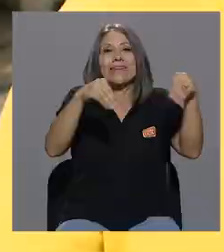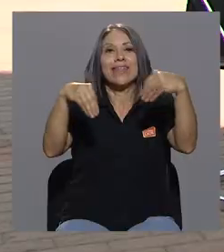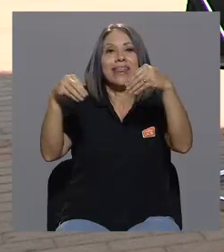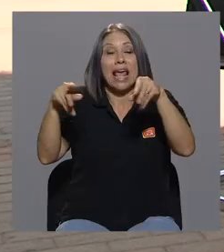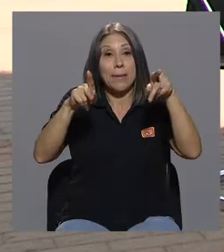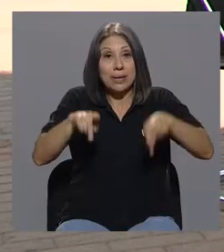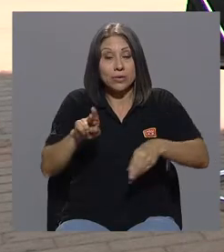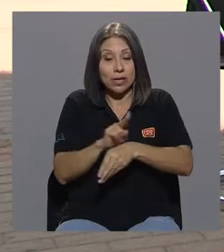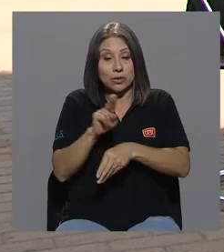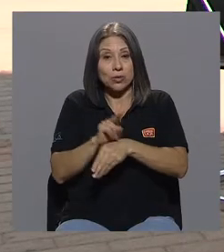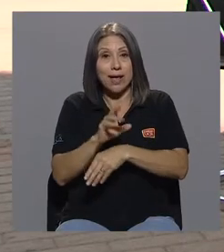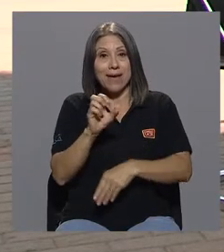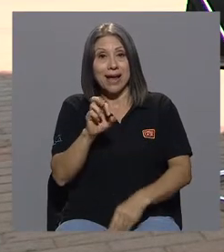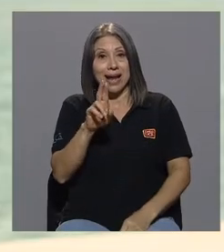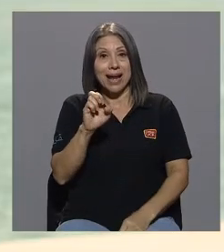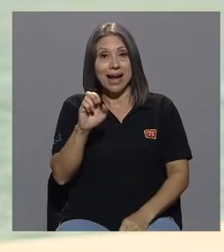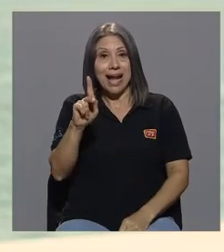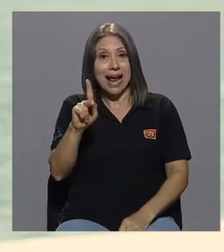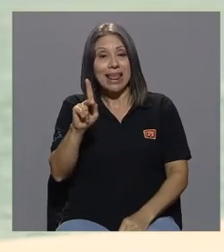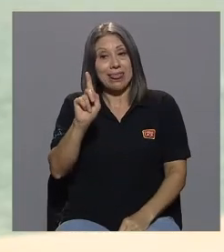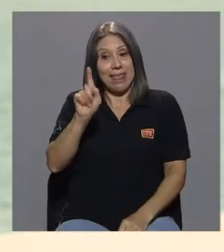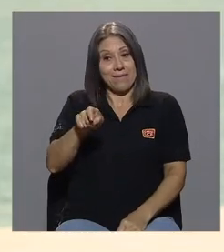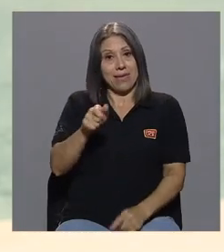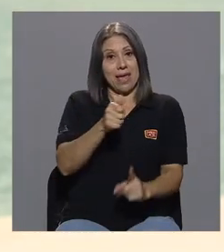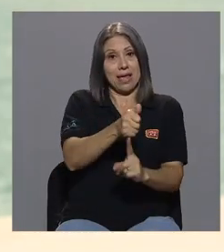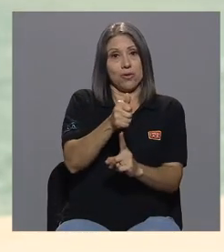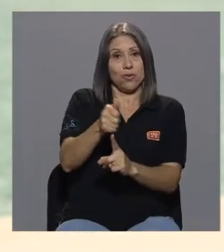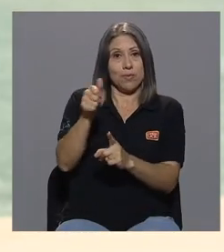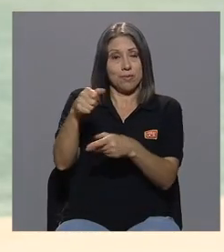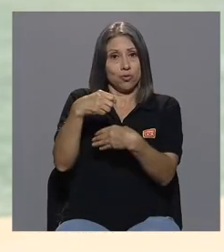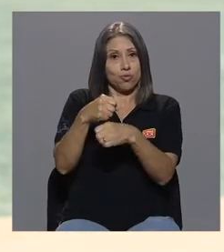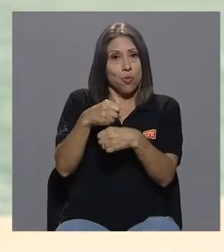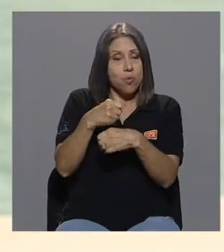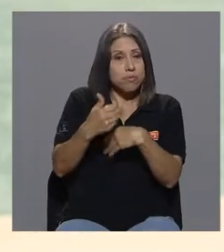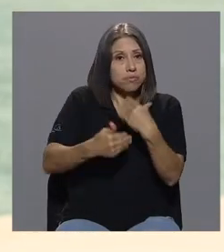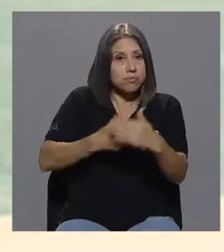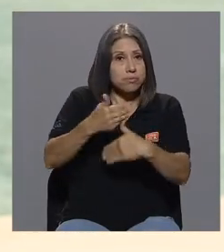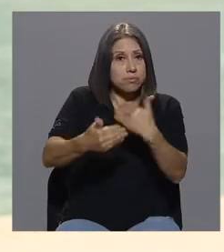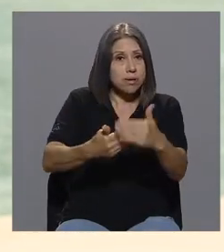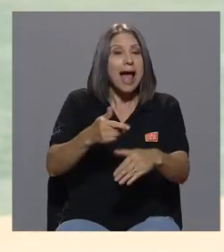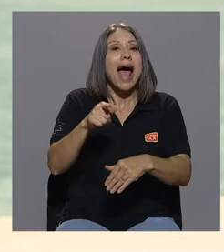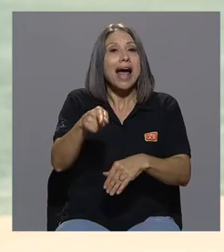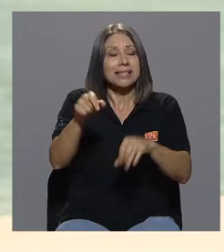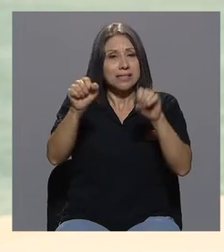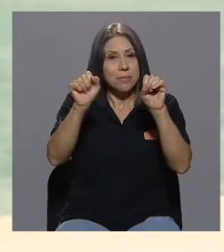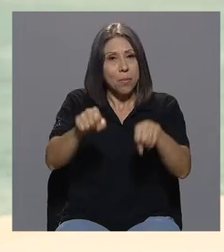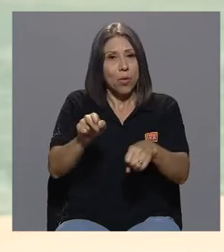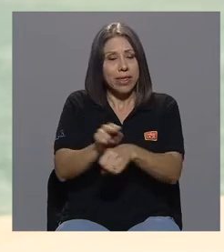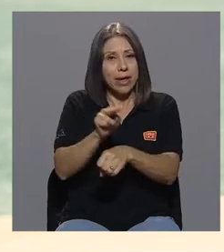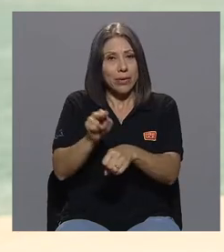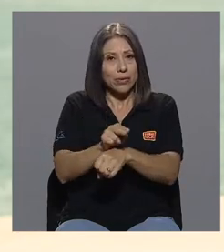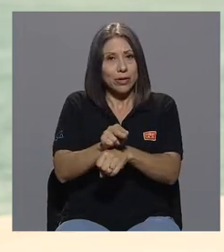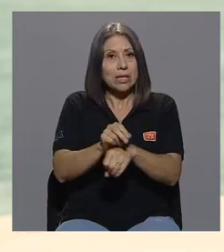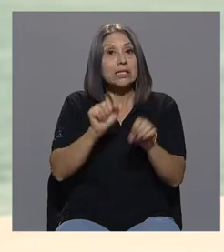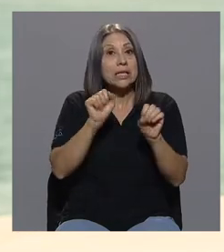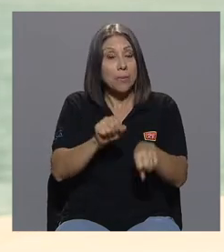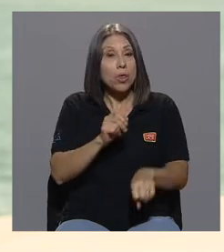tenían que procesarlo y así era como se podía consumir, se podía fumar.